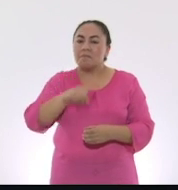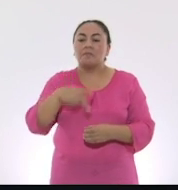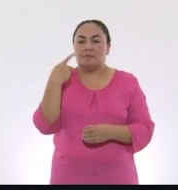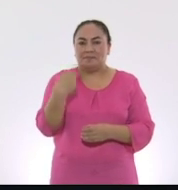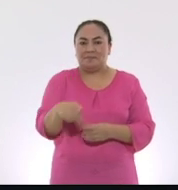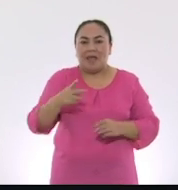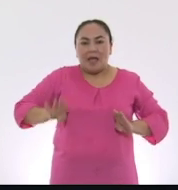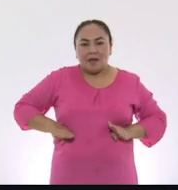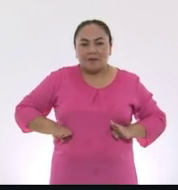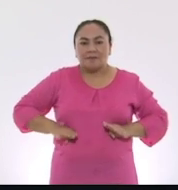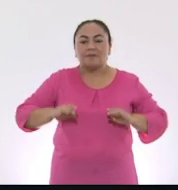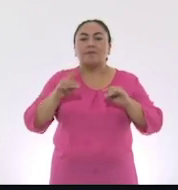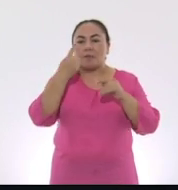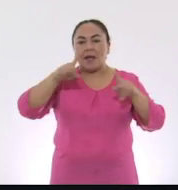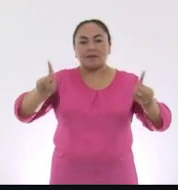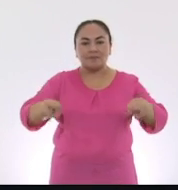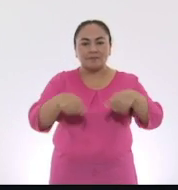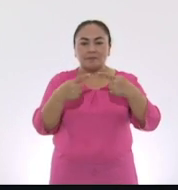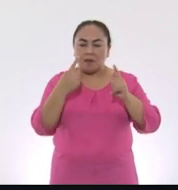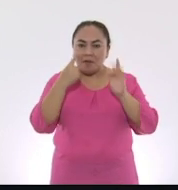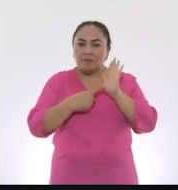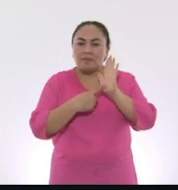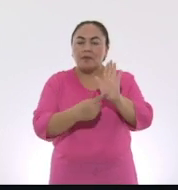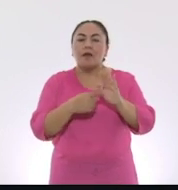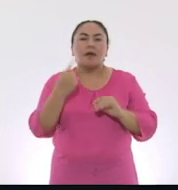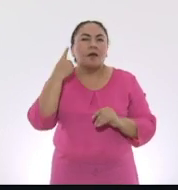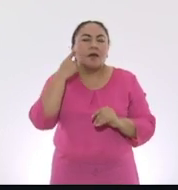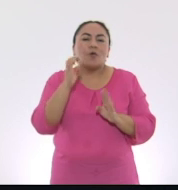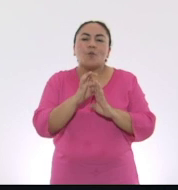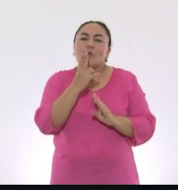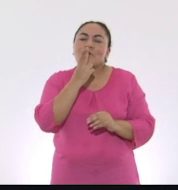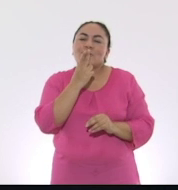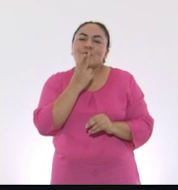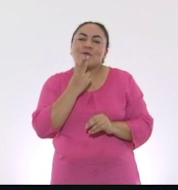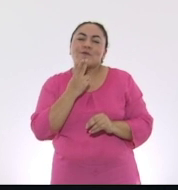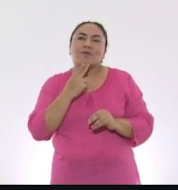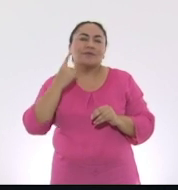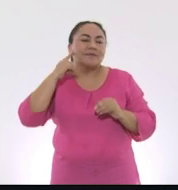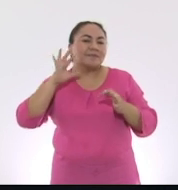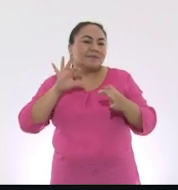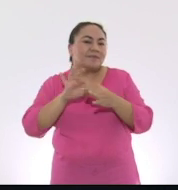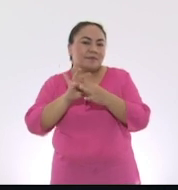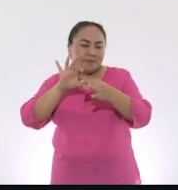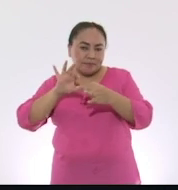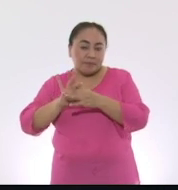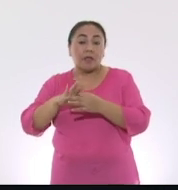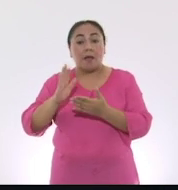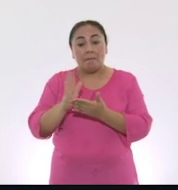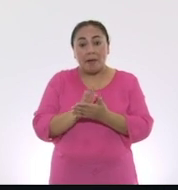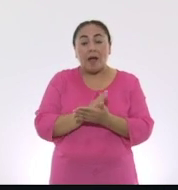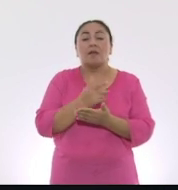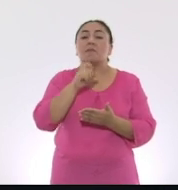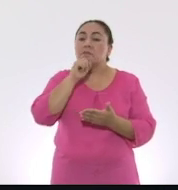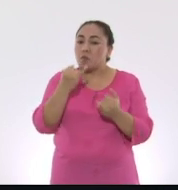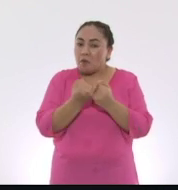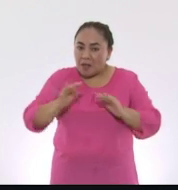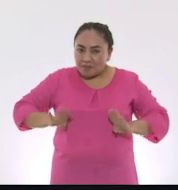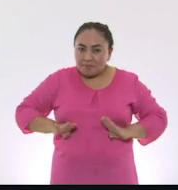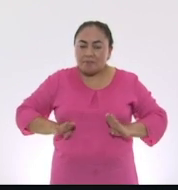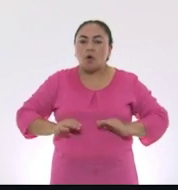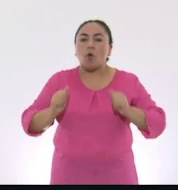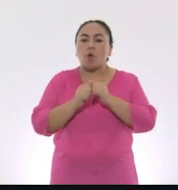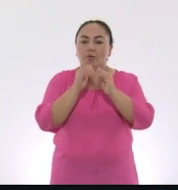orquesta, en donde se puede apreciar su sonido dulce y rico en armónicos. Además, su timbre es compatible con el